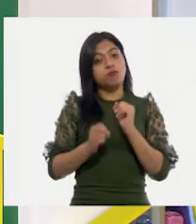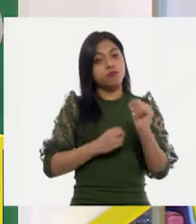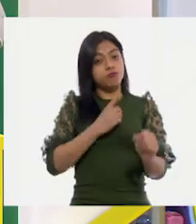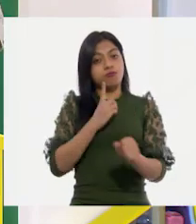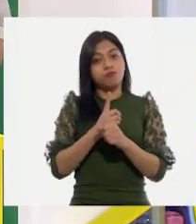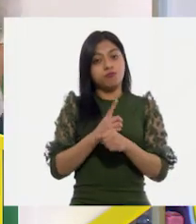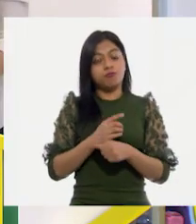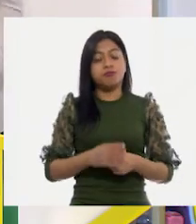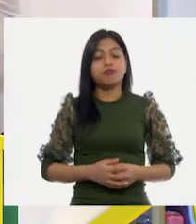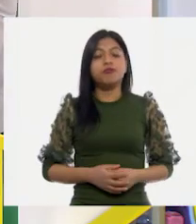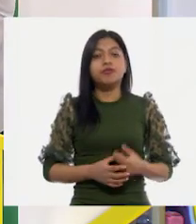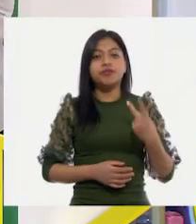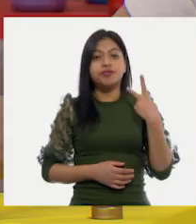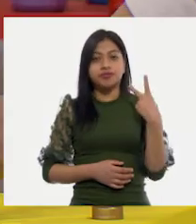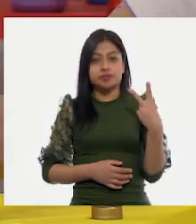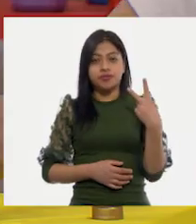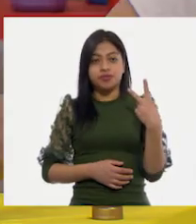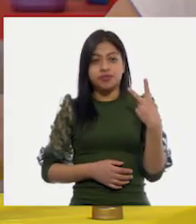Dos. Dos.